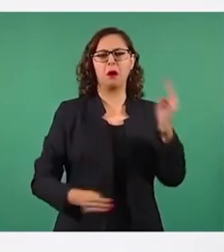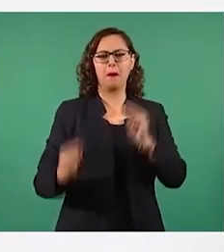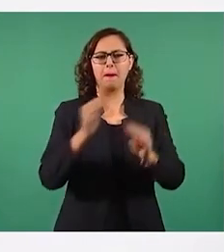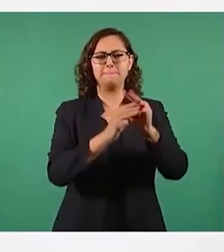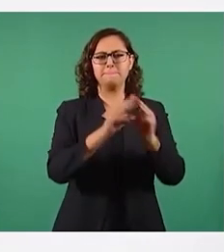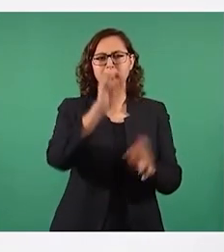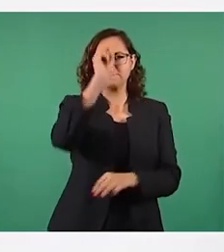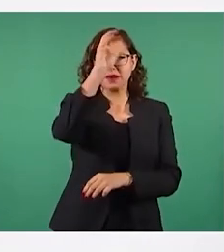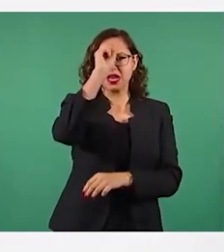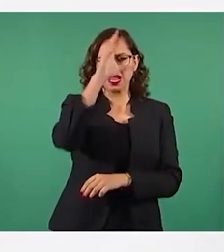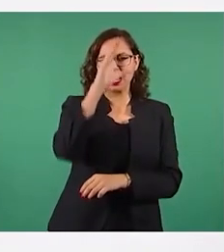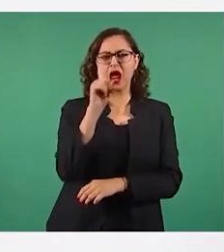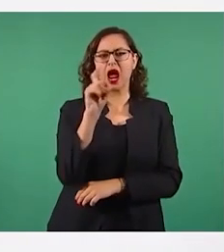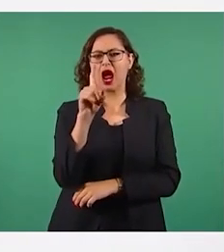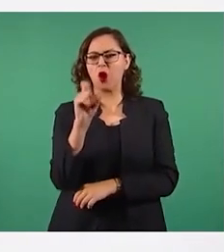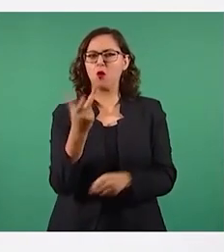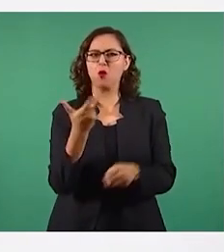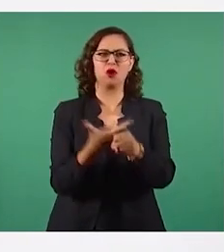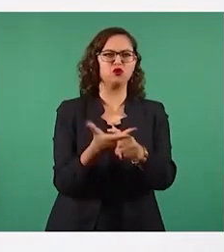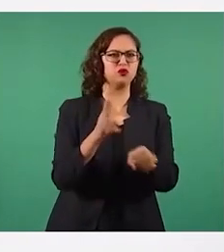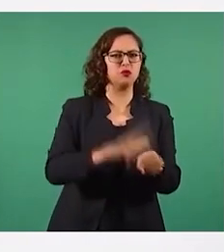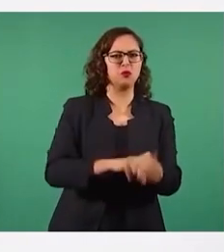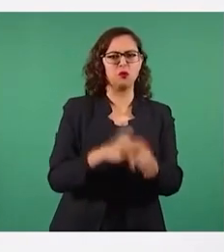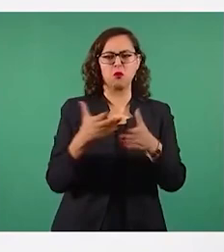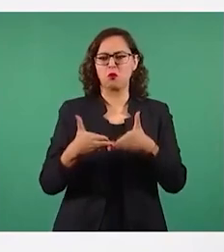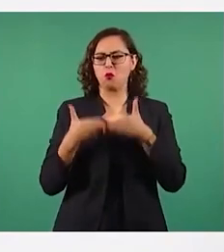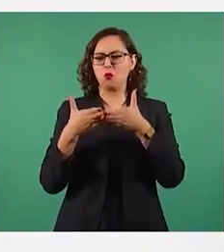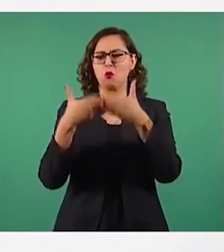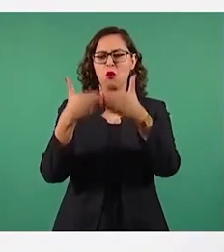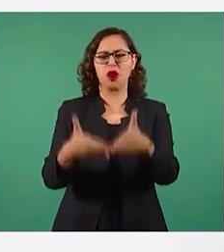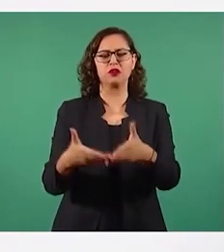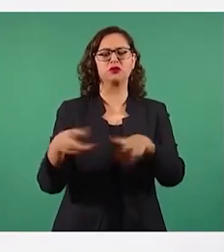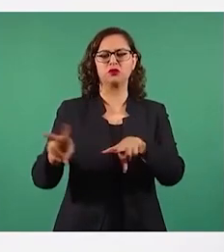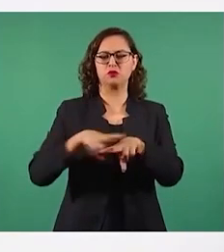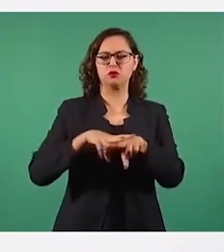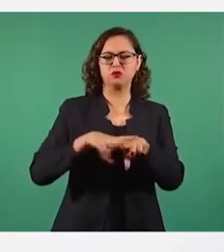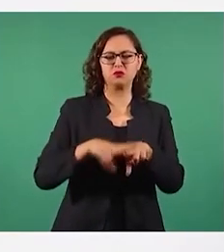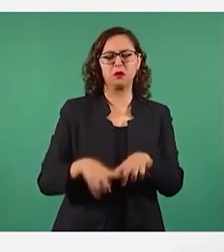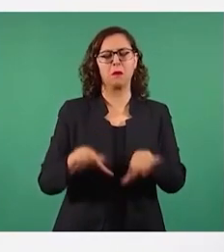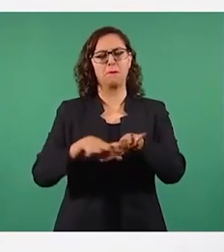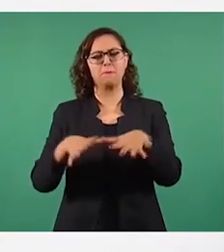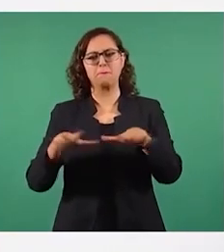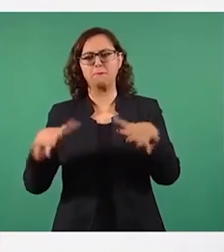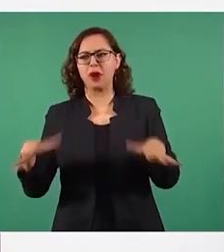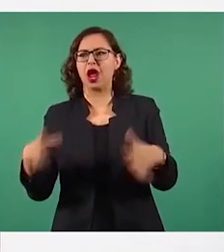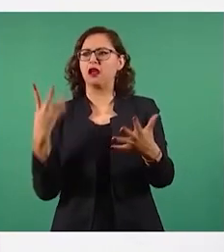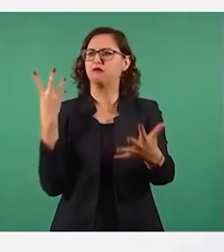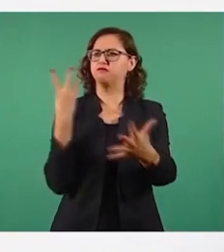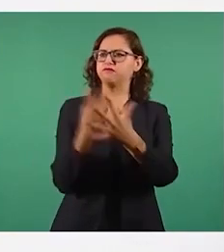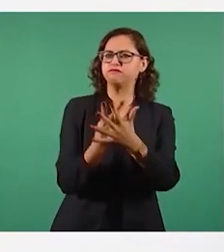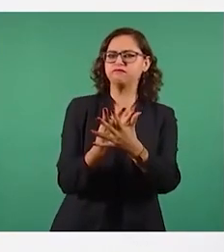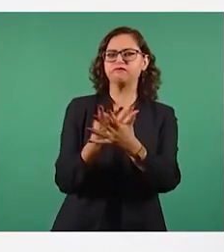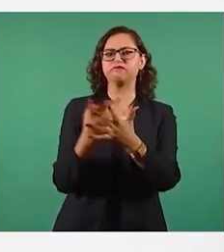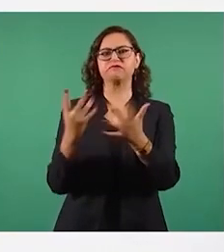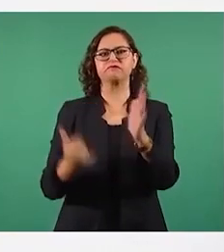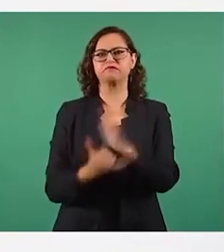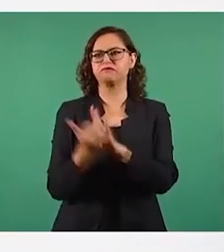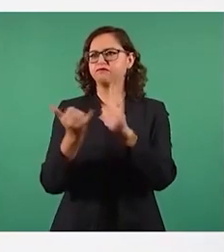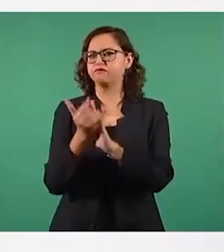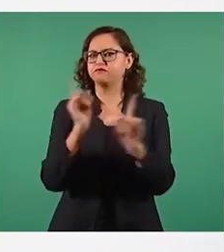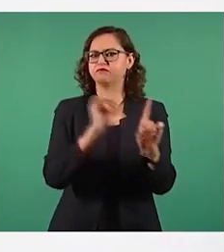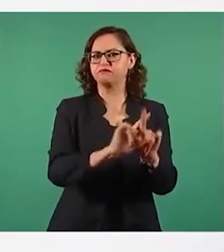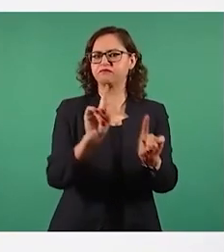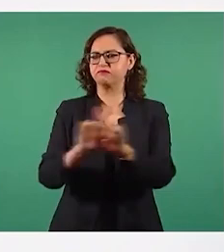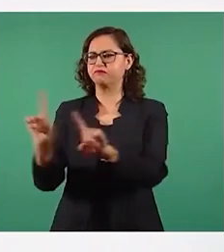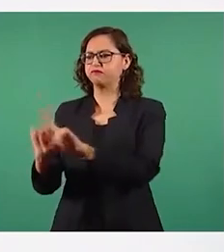hospitales, puertos, vías férreas, playas, reclusorios y obras públicas.